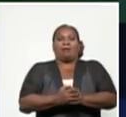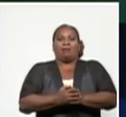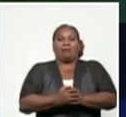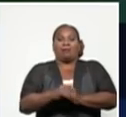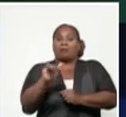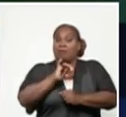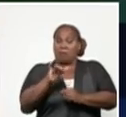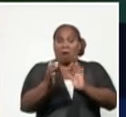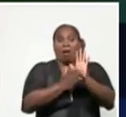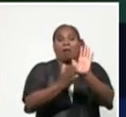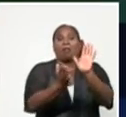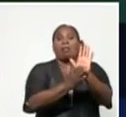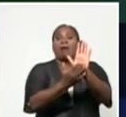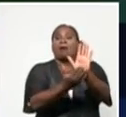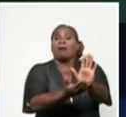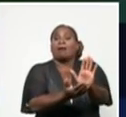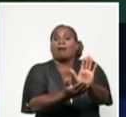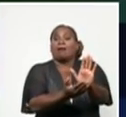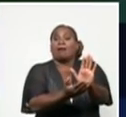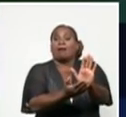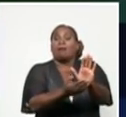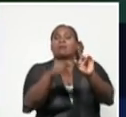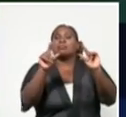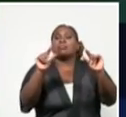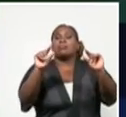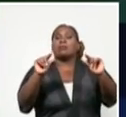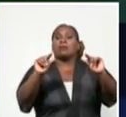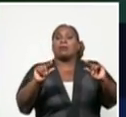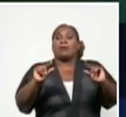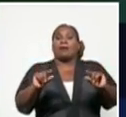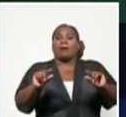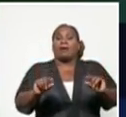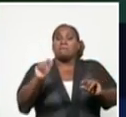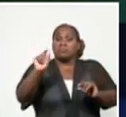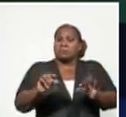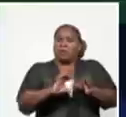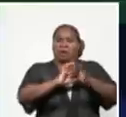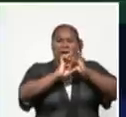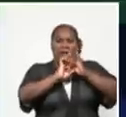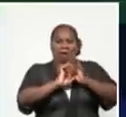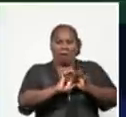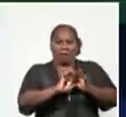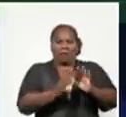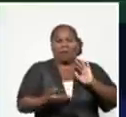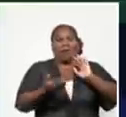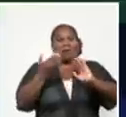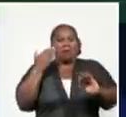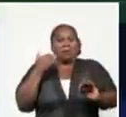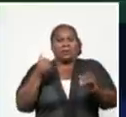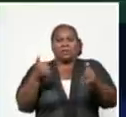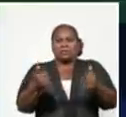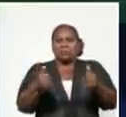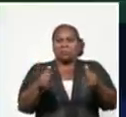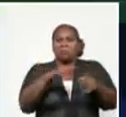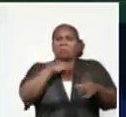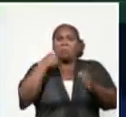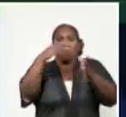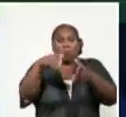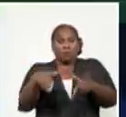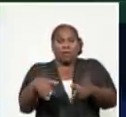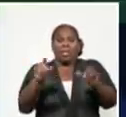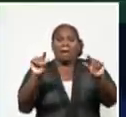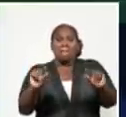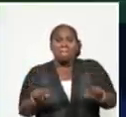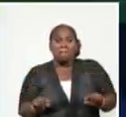demostrando. Y el hecho de que se hayan disminuido los casos graves, que la recuperación haya sido, que se haya disminuido la mortalidad, no es